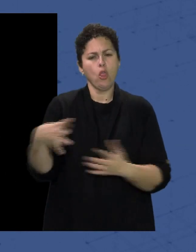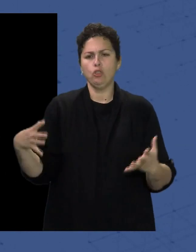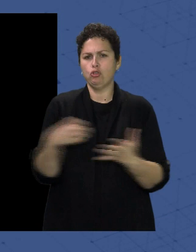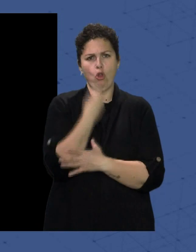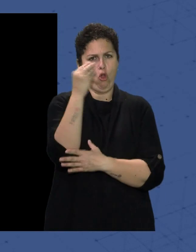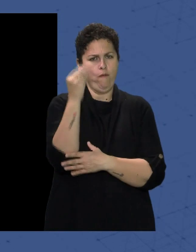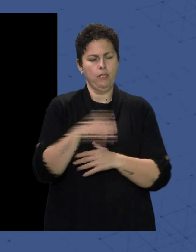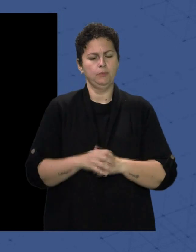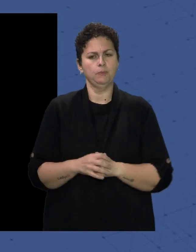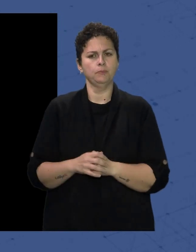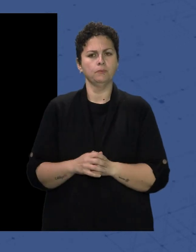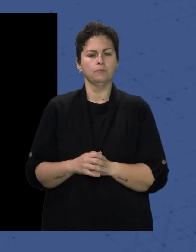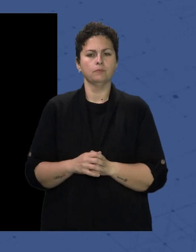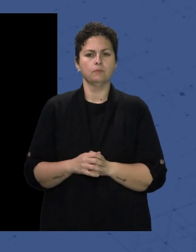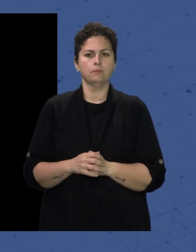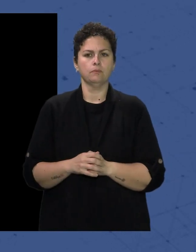jóvenes